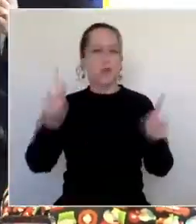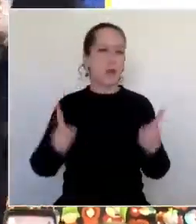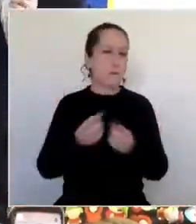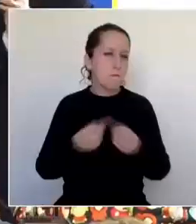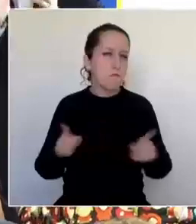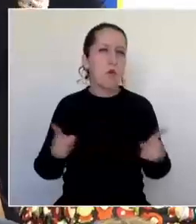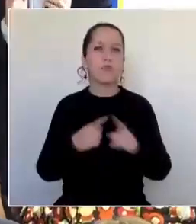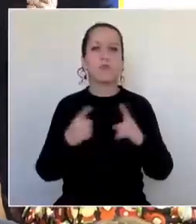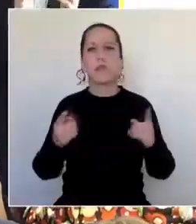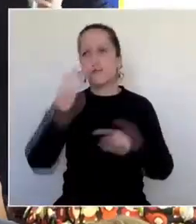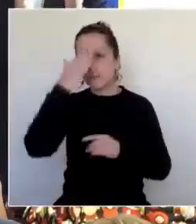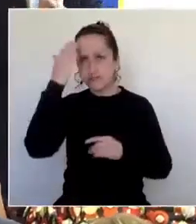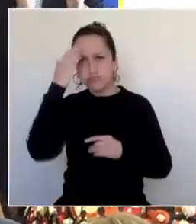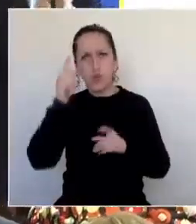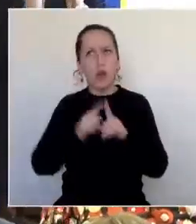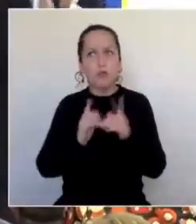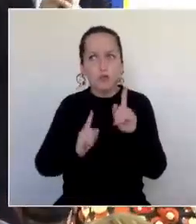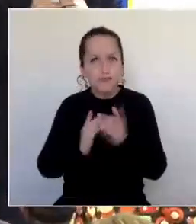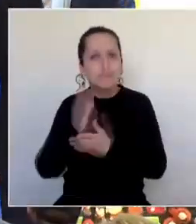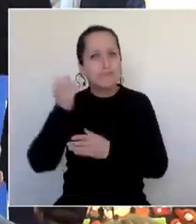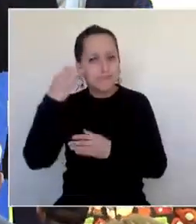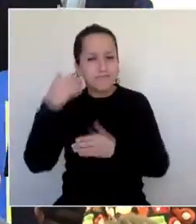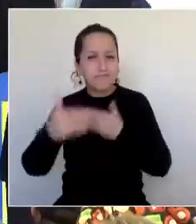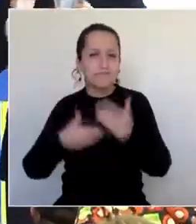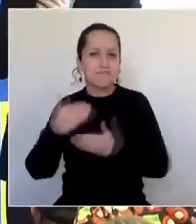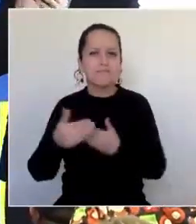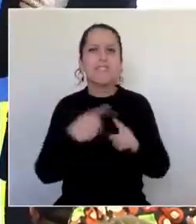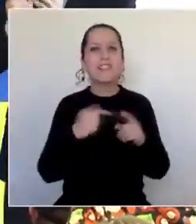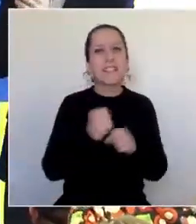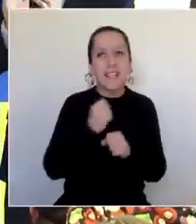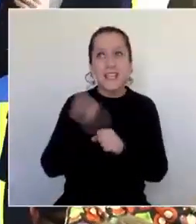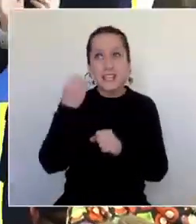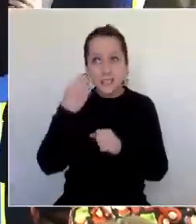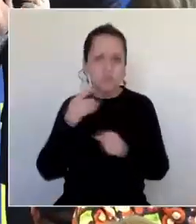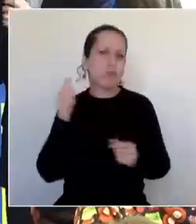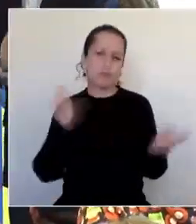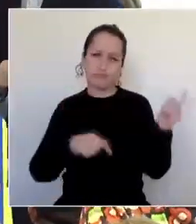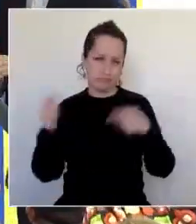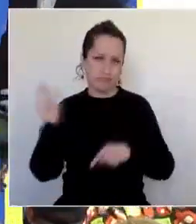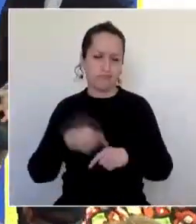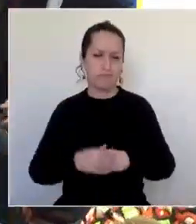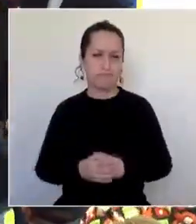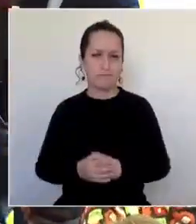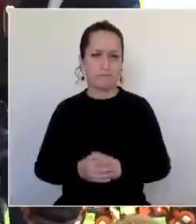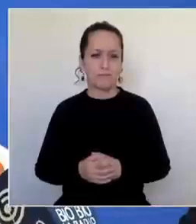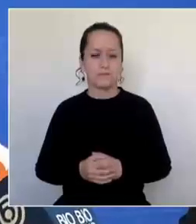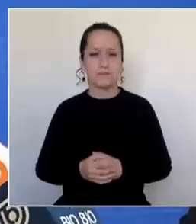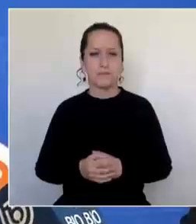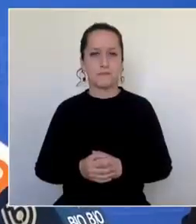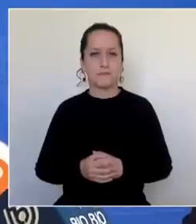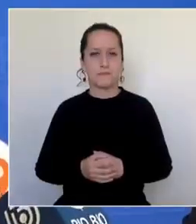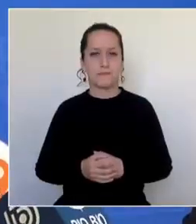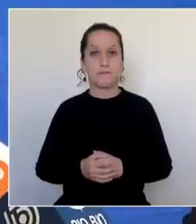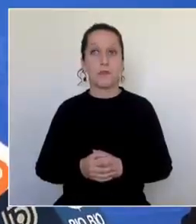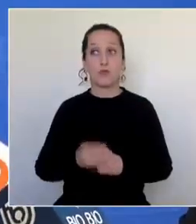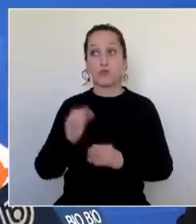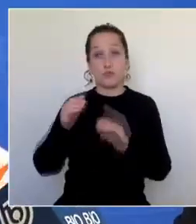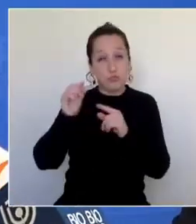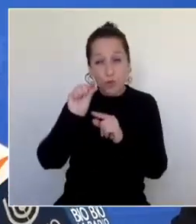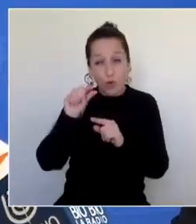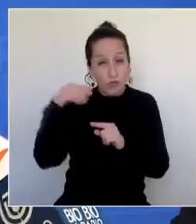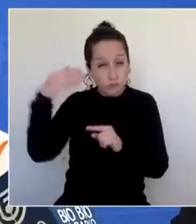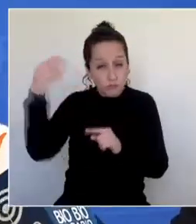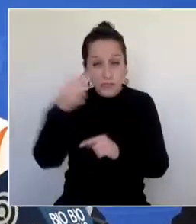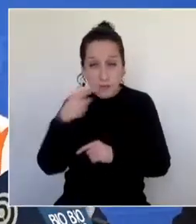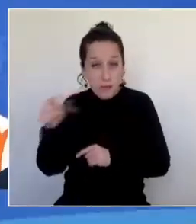local y talentos en formación pertenecientes a talleres municipales. Así de, en una semana más, nosotros deberíamos